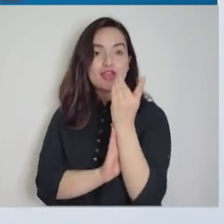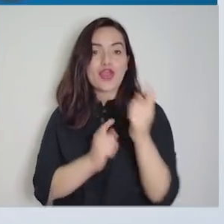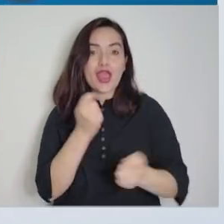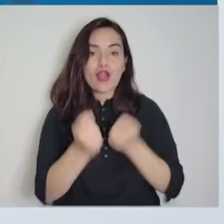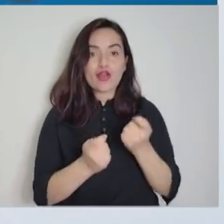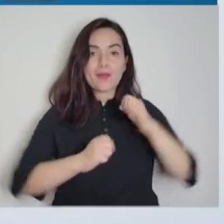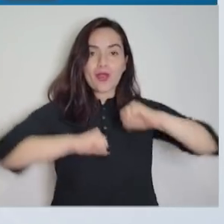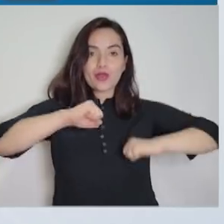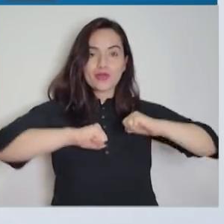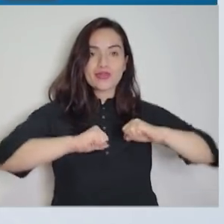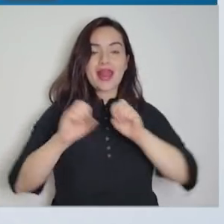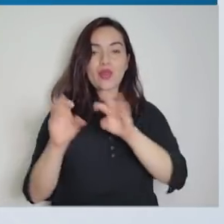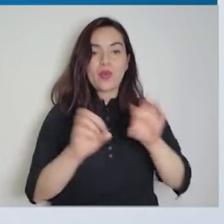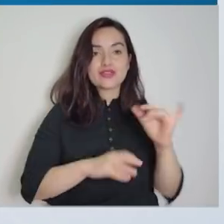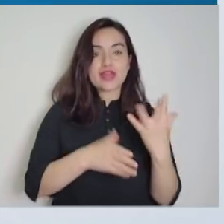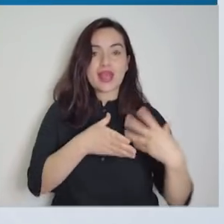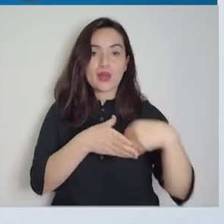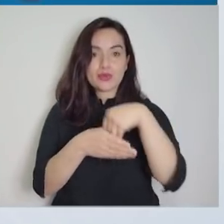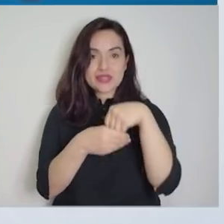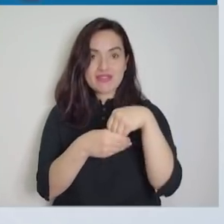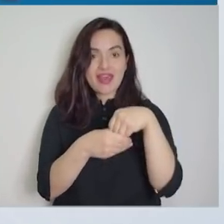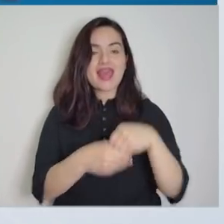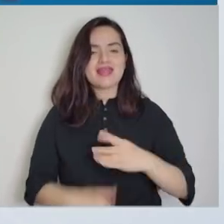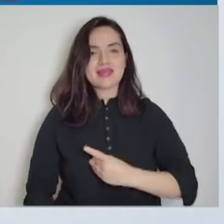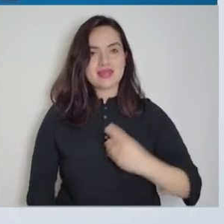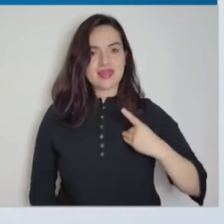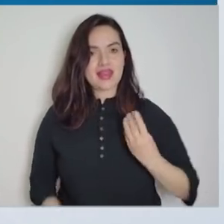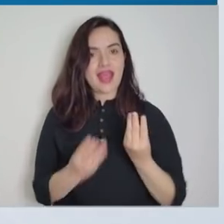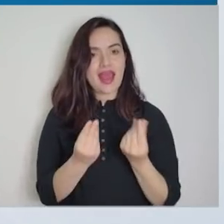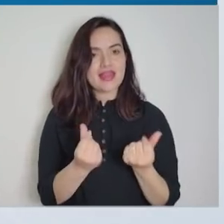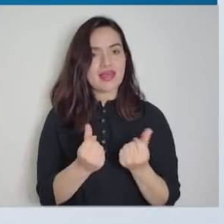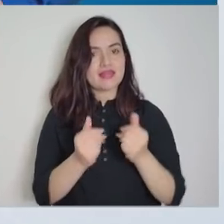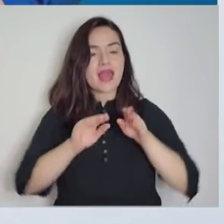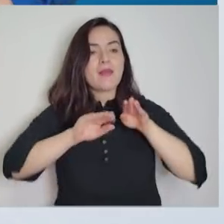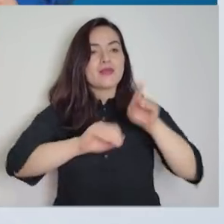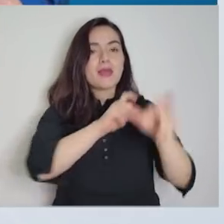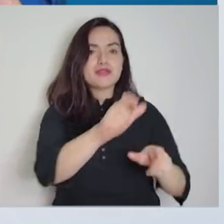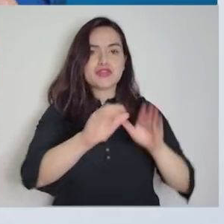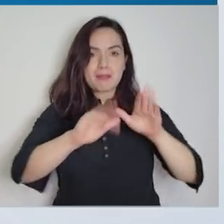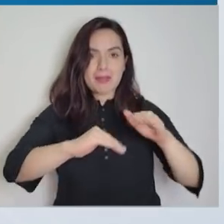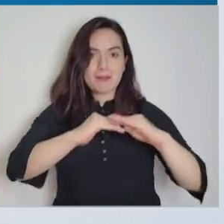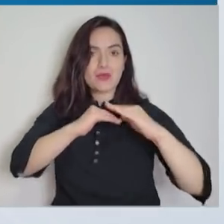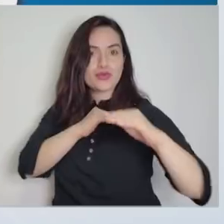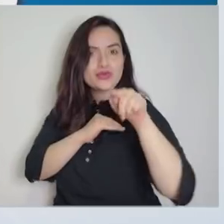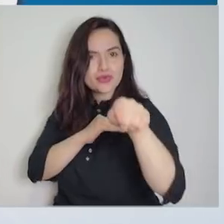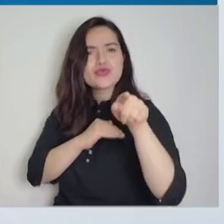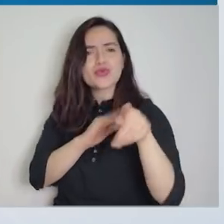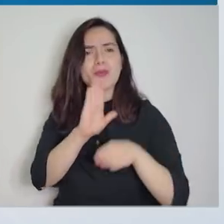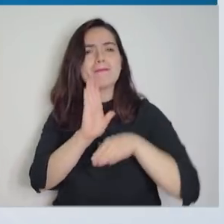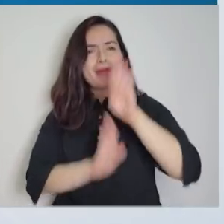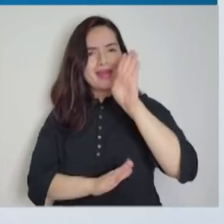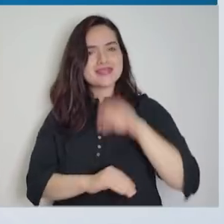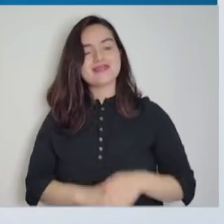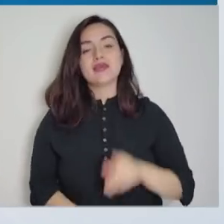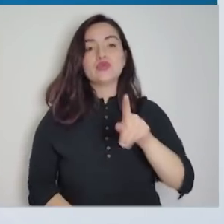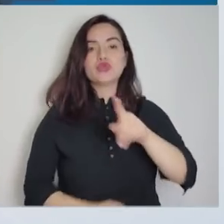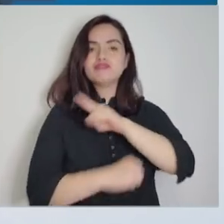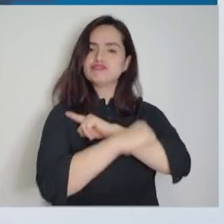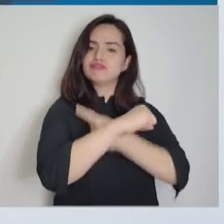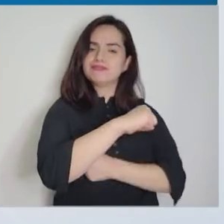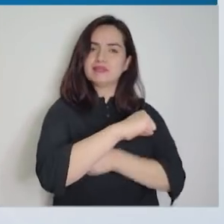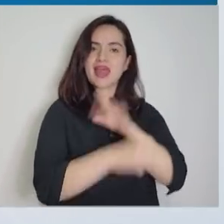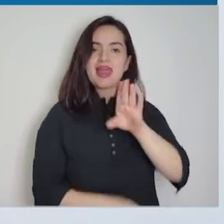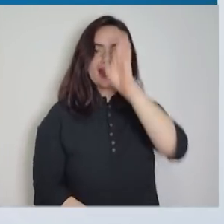social, desarrollo económico y industrial. Por una educación inclusiva, digna y de calidad. Apoya a personas como tú. Porque